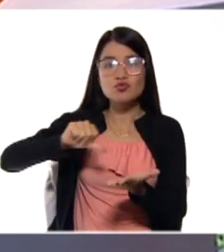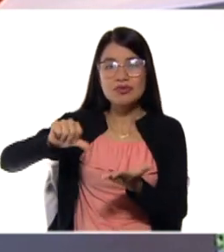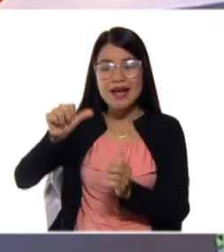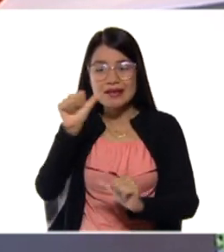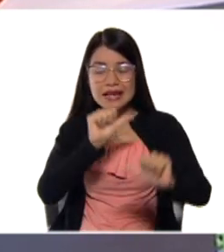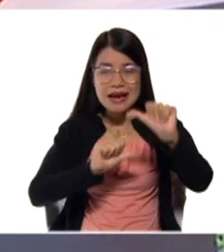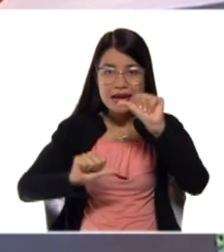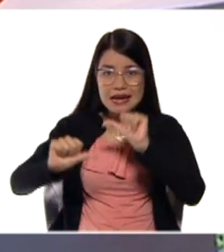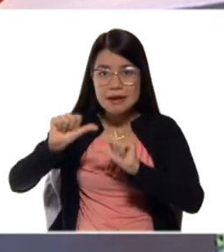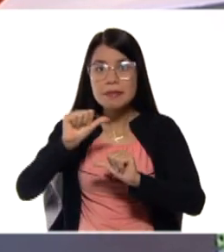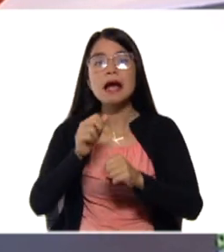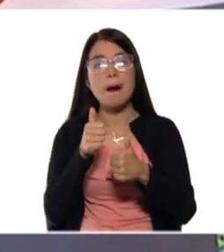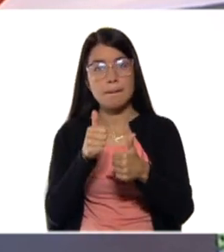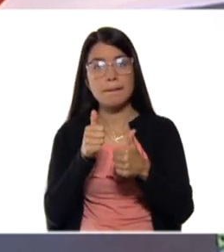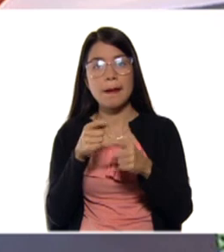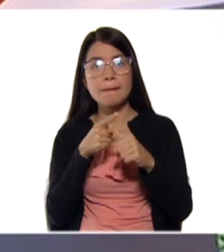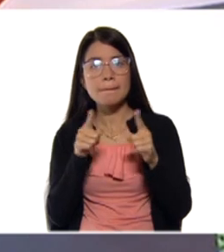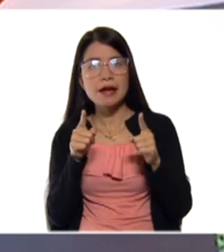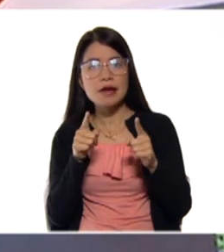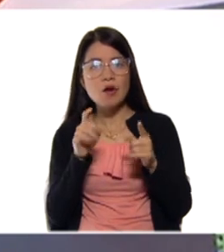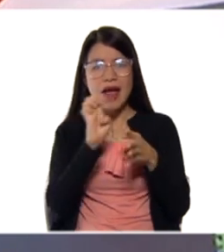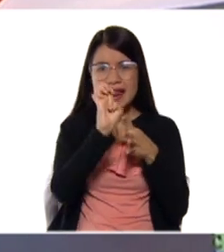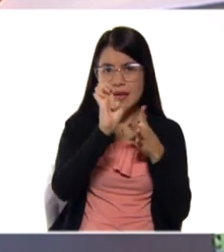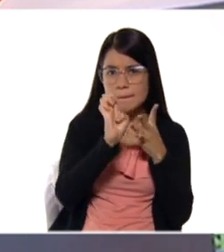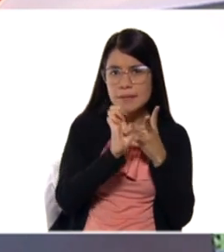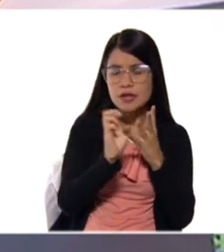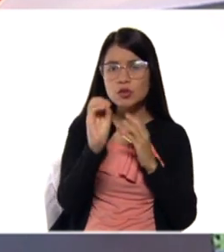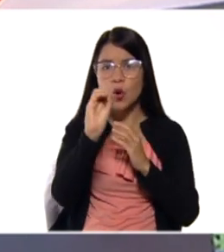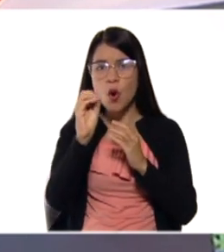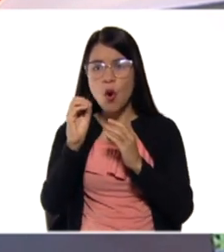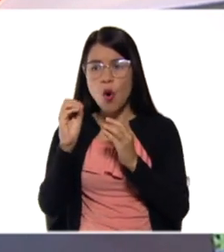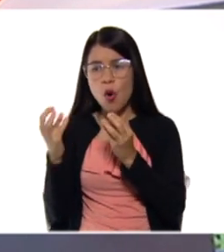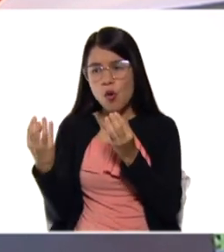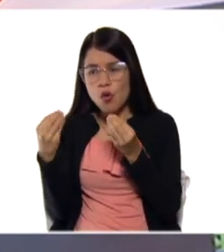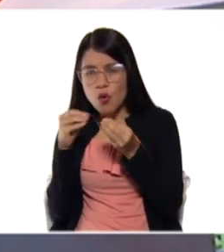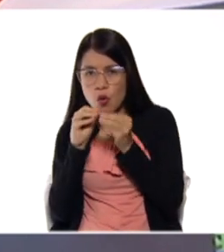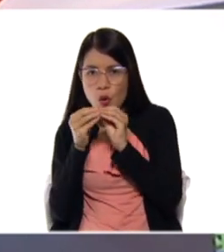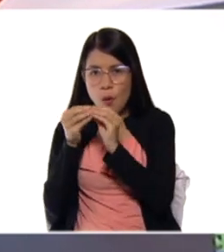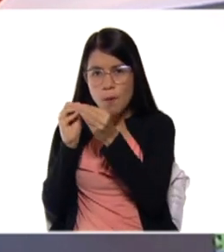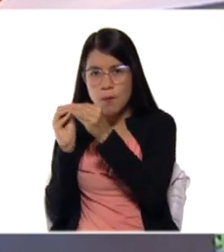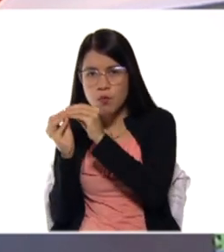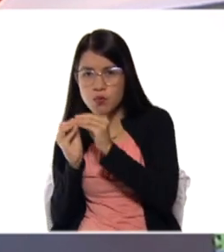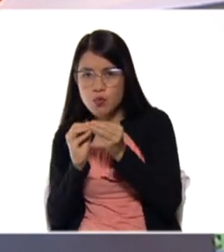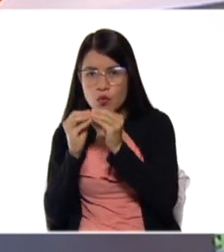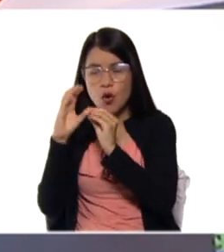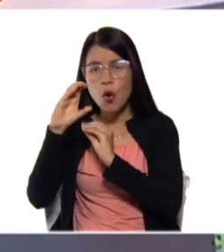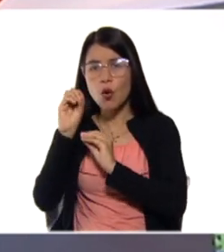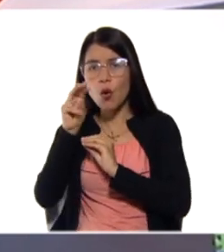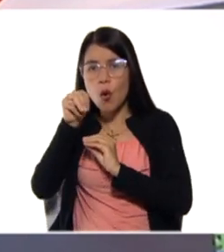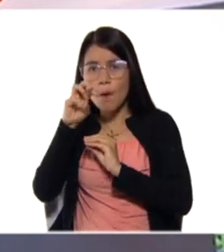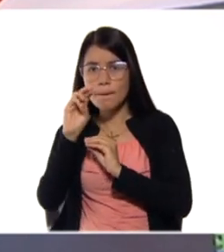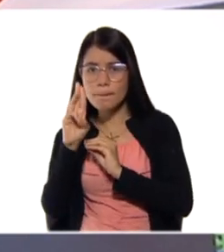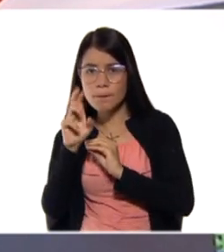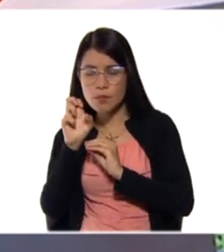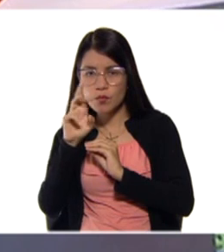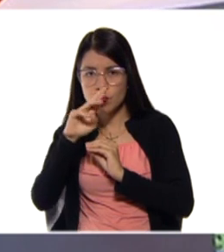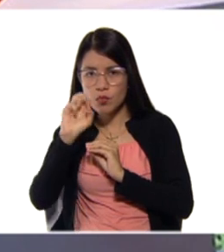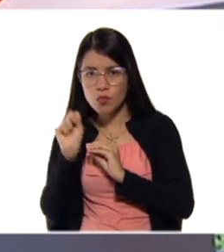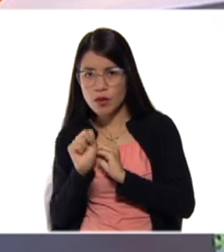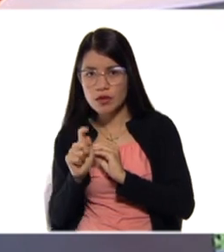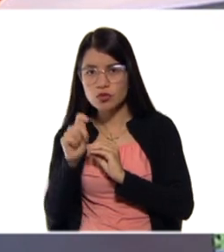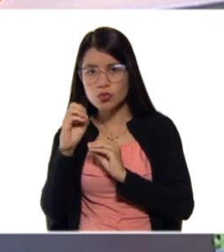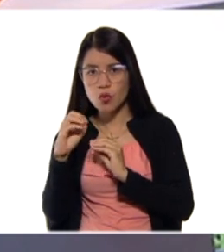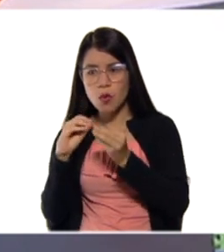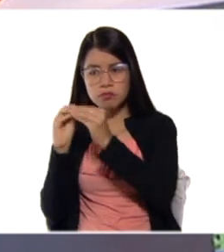Pero es un elemento, es un compuesto. Un compuesto. ¿Por qué es un compuesto? Porque está constituido por dos o más